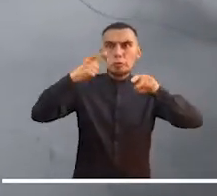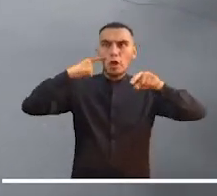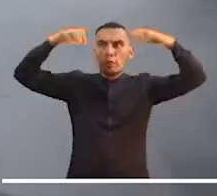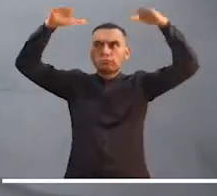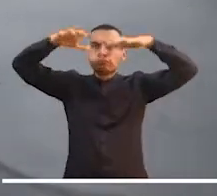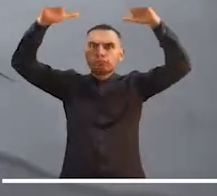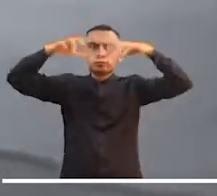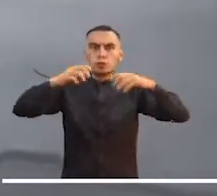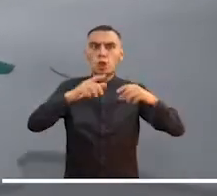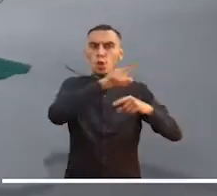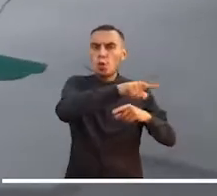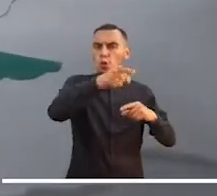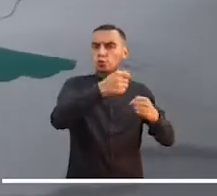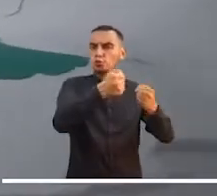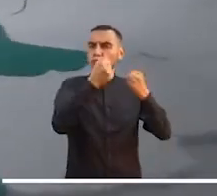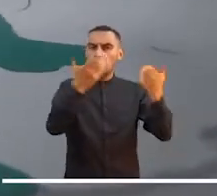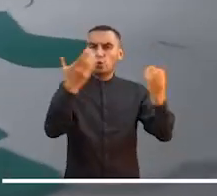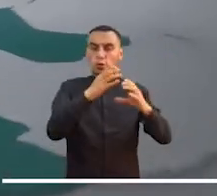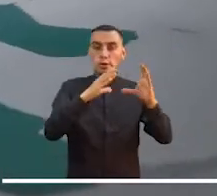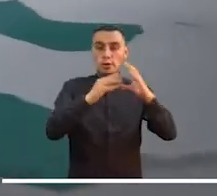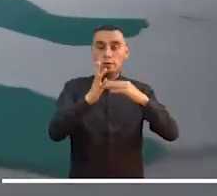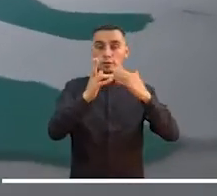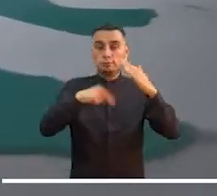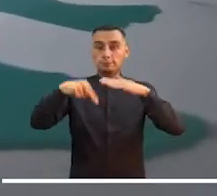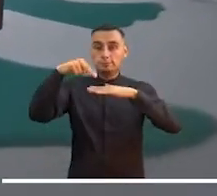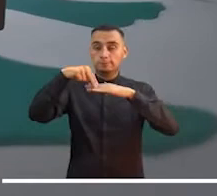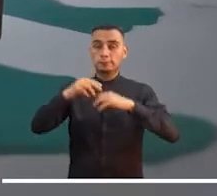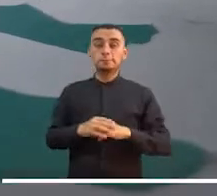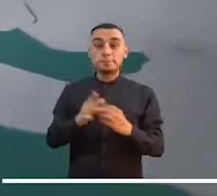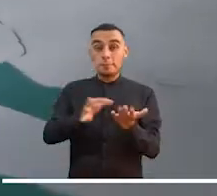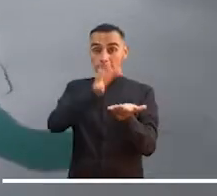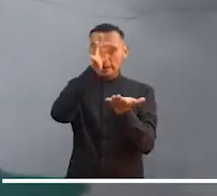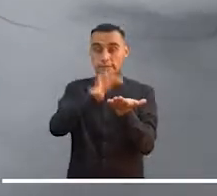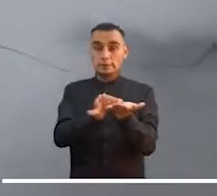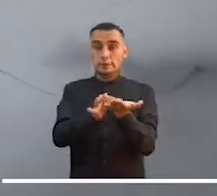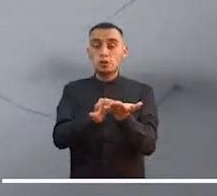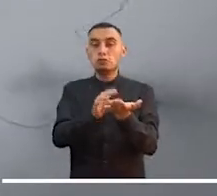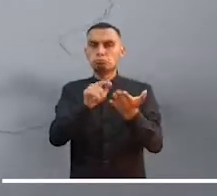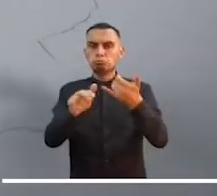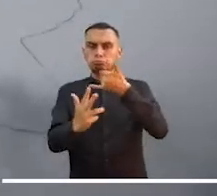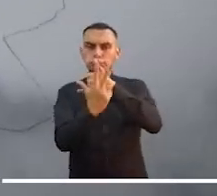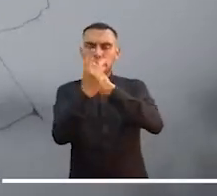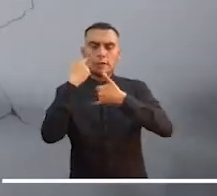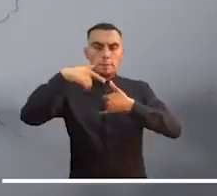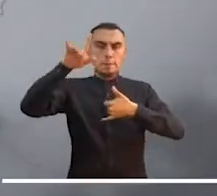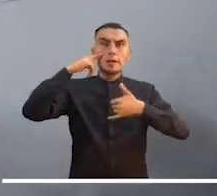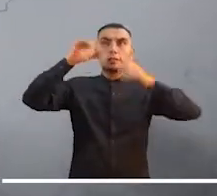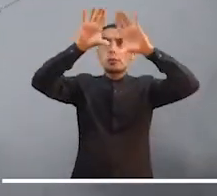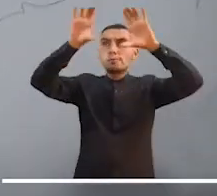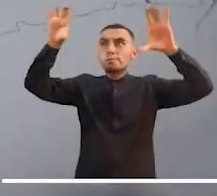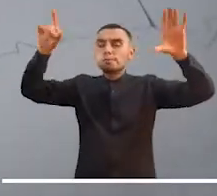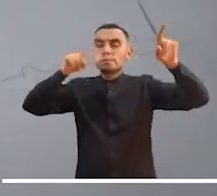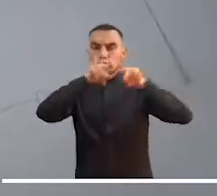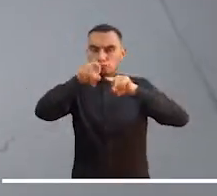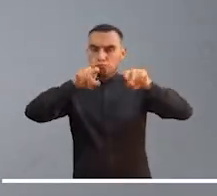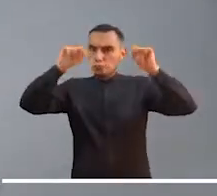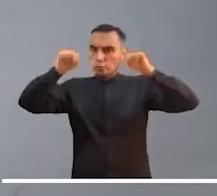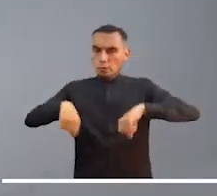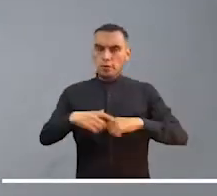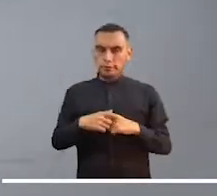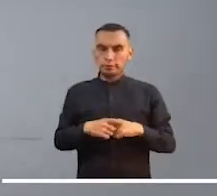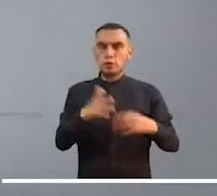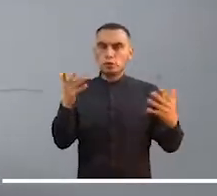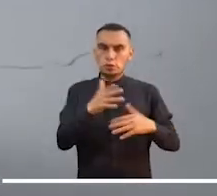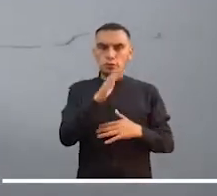durante la noche se prevén lluvias de variada intensidad, las más significativas en Cauca y Nariño. En el centro del país tendremos un cielo mayormente